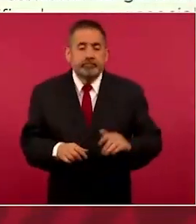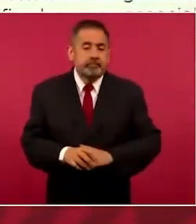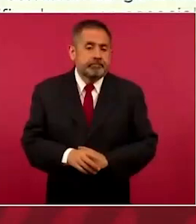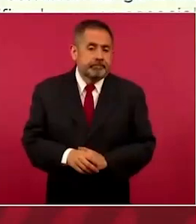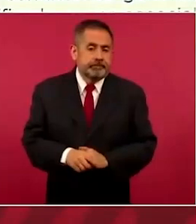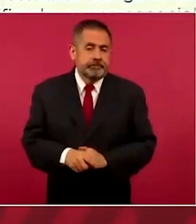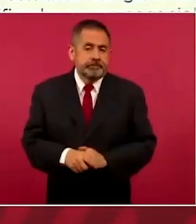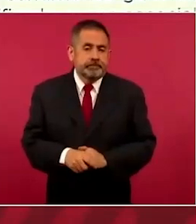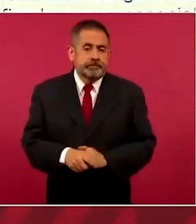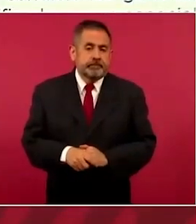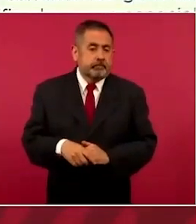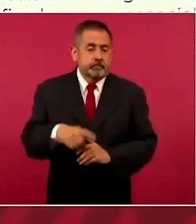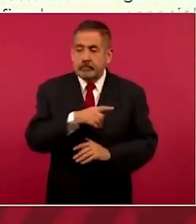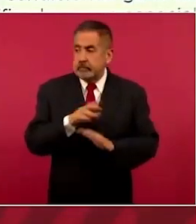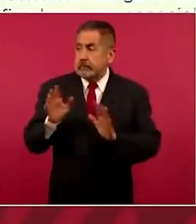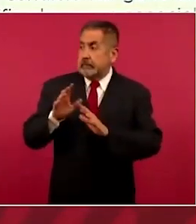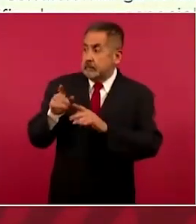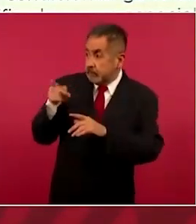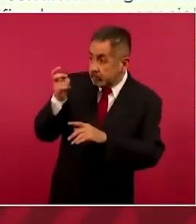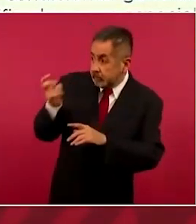Porque se ampararon.